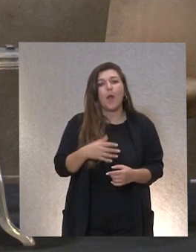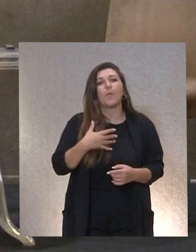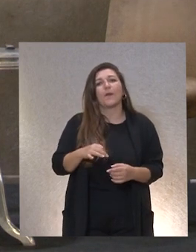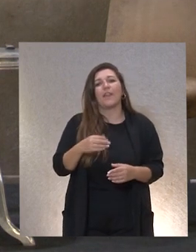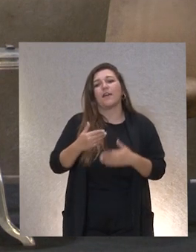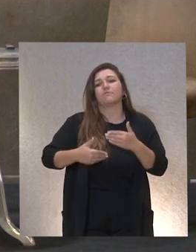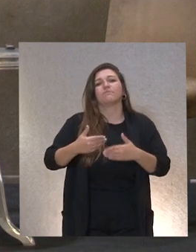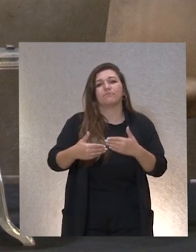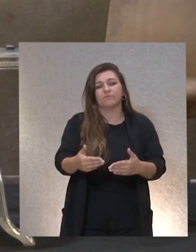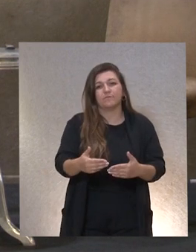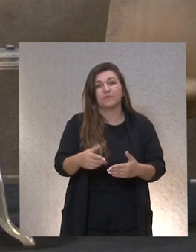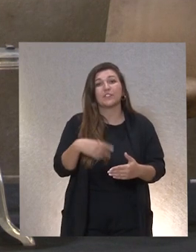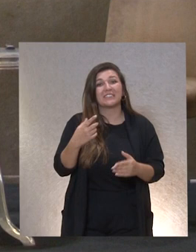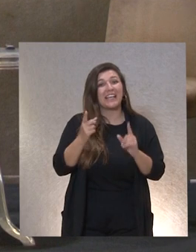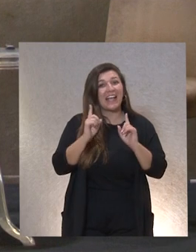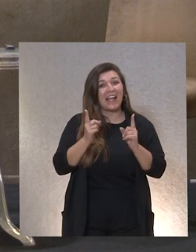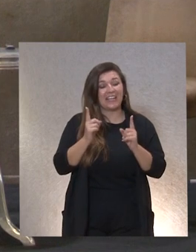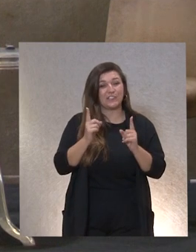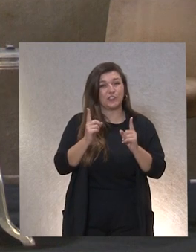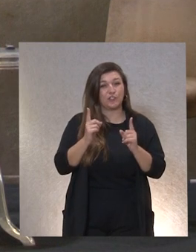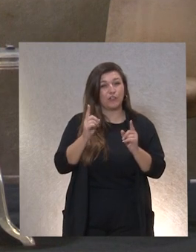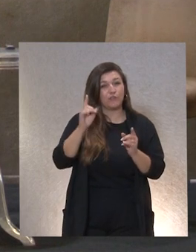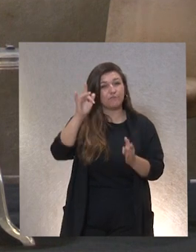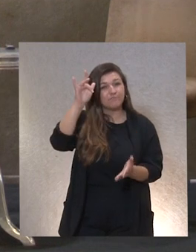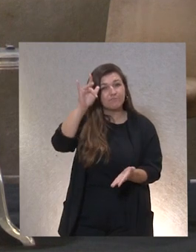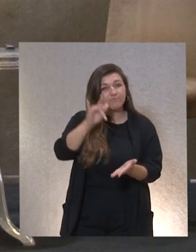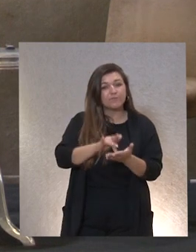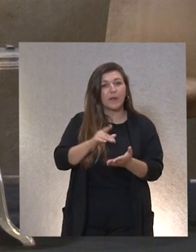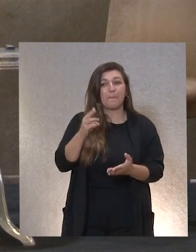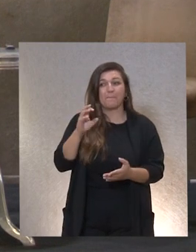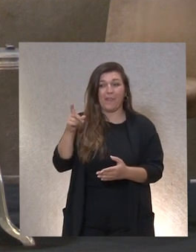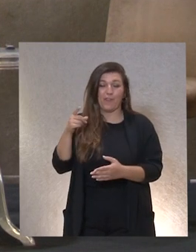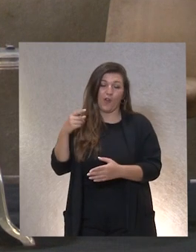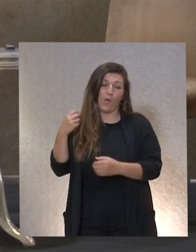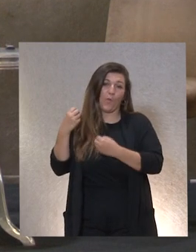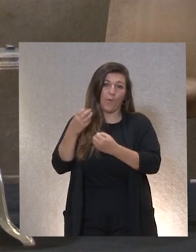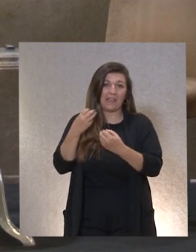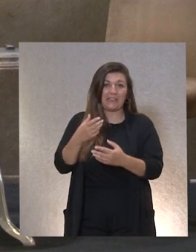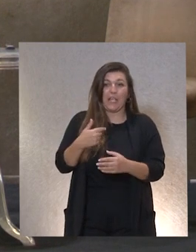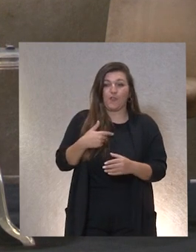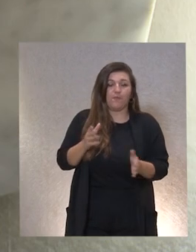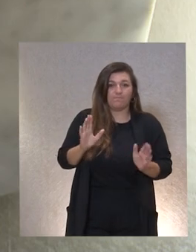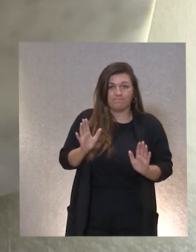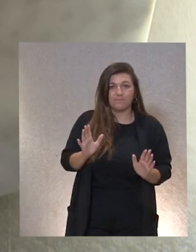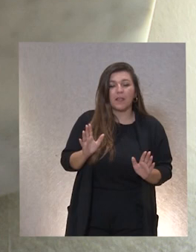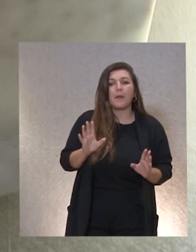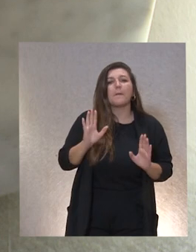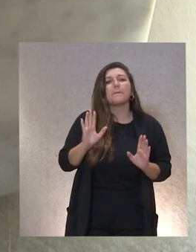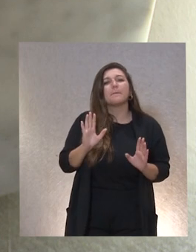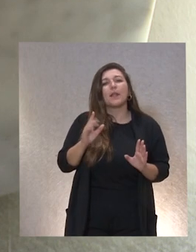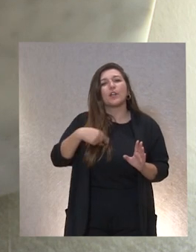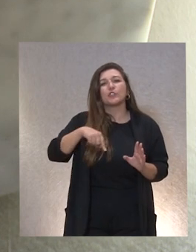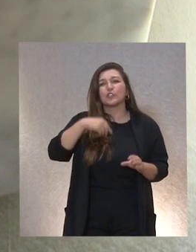seguir adelante en el caso concreto Pedro lo va a contar yo no voy a incidir mucho en ello pero lo hemos